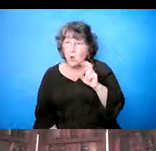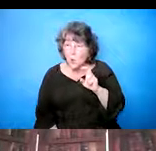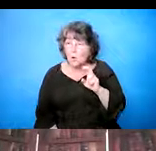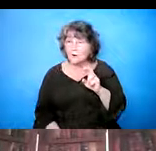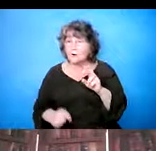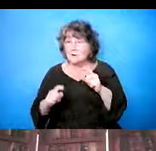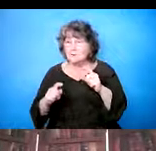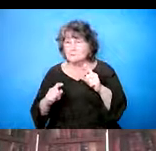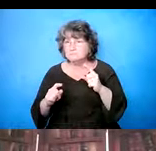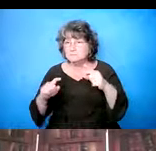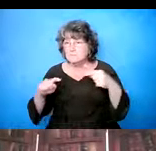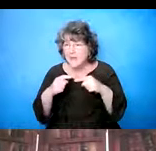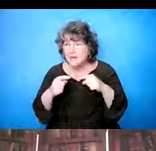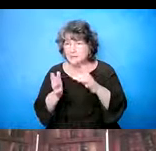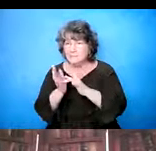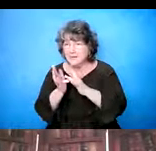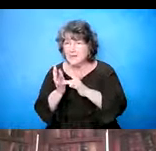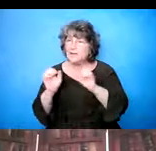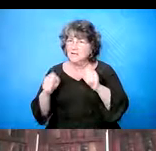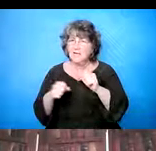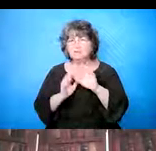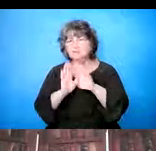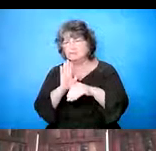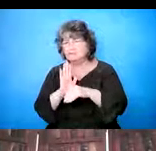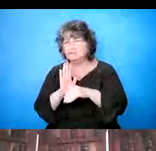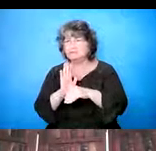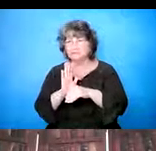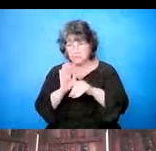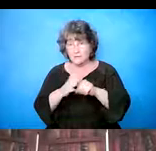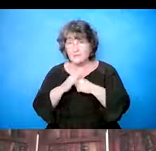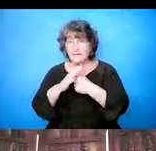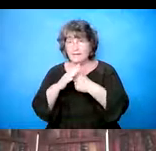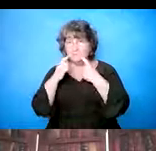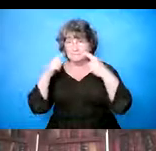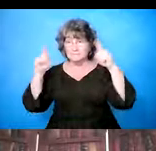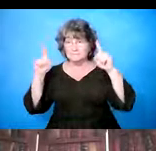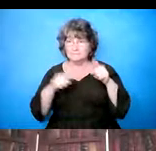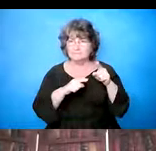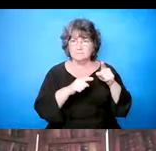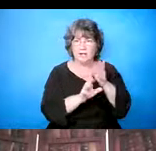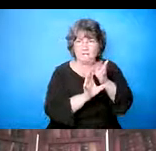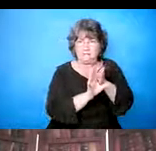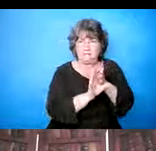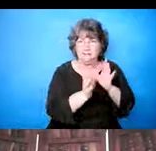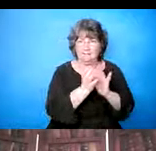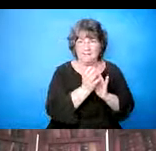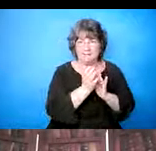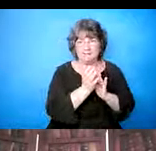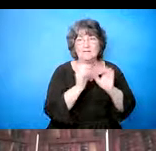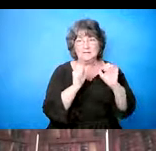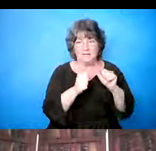minutos, usted ve el resultado. Pero con esos medicamentos, puede tomar cuatro semanas